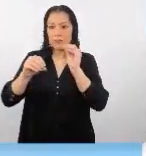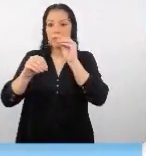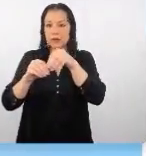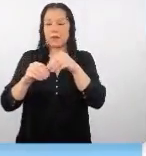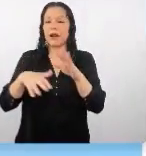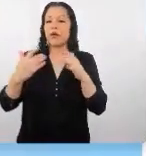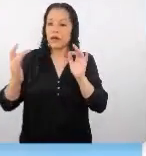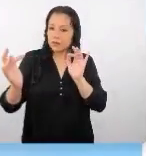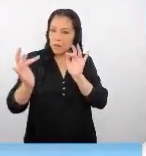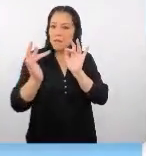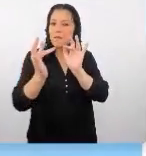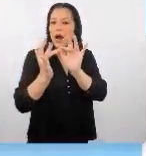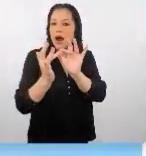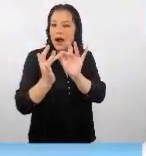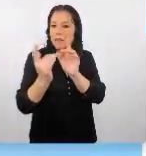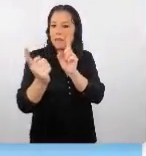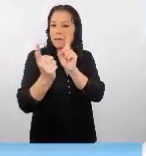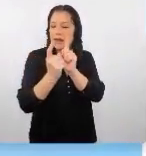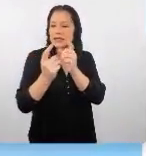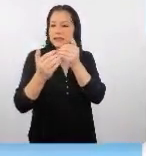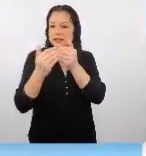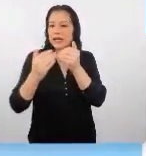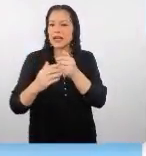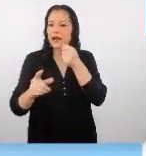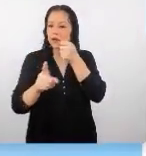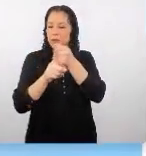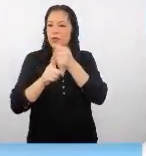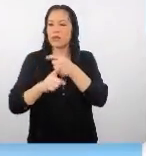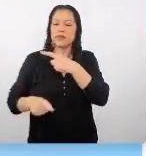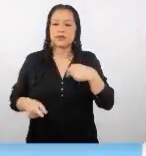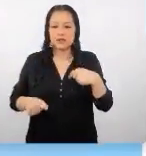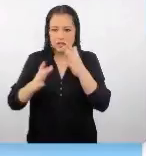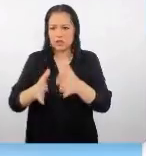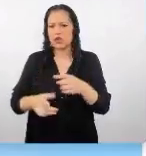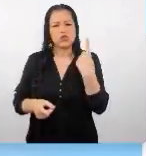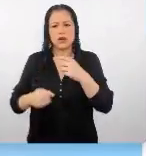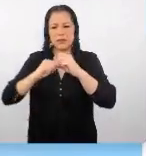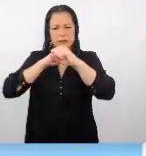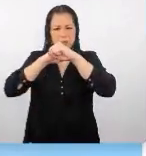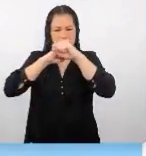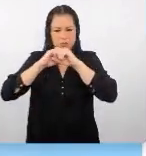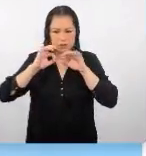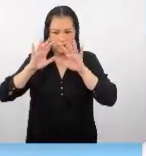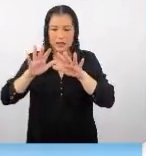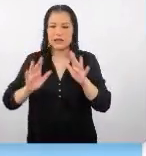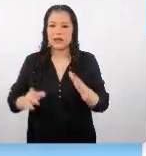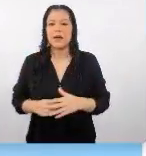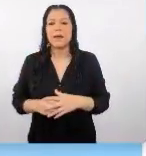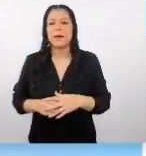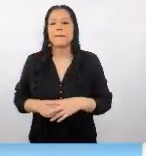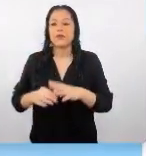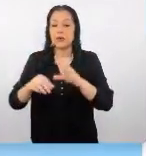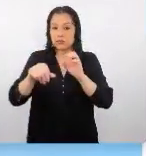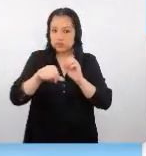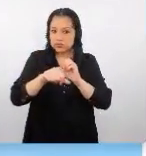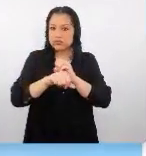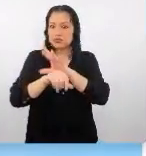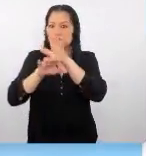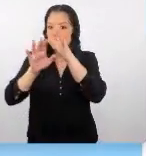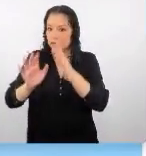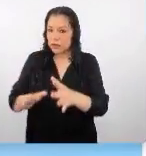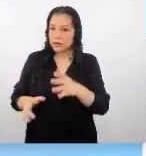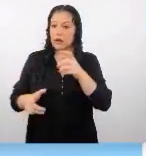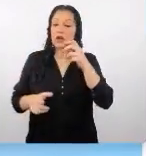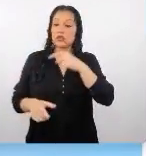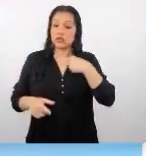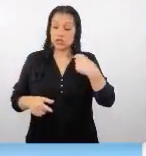cercanía más con con el usuario de no solo publicidad sino de que ya un influenciador una persona